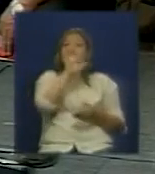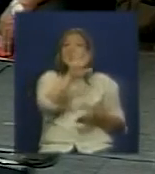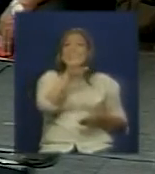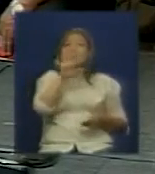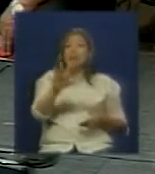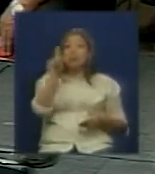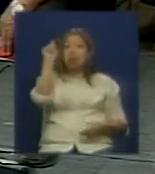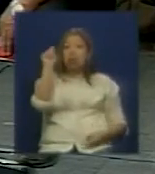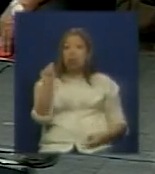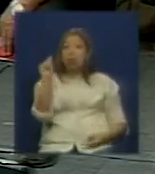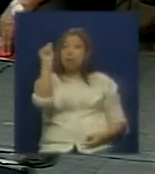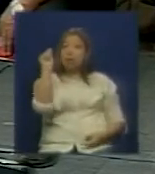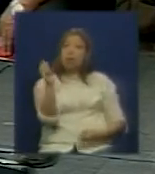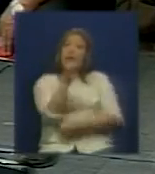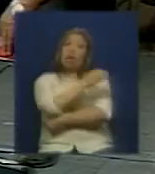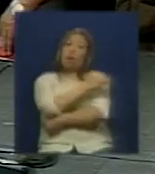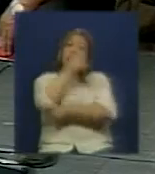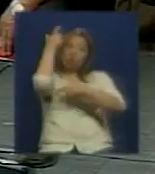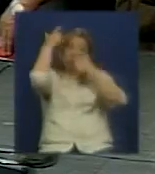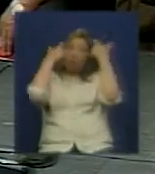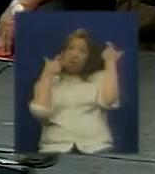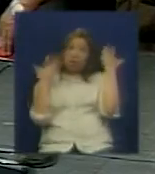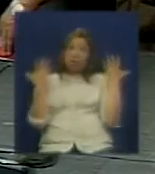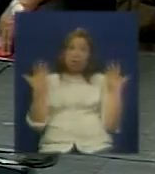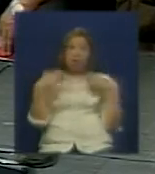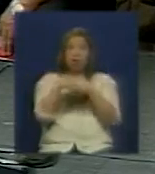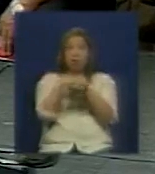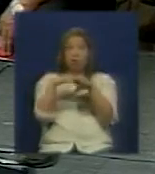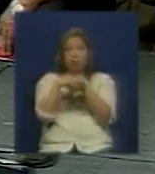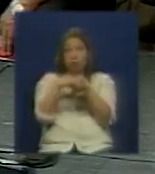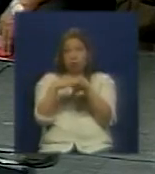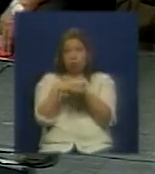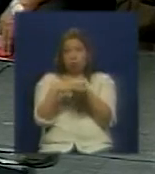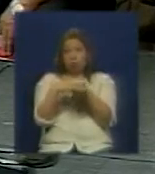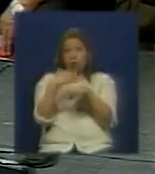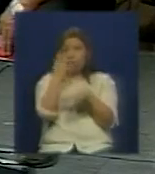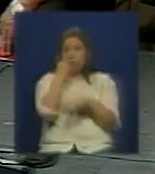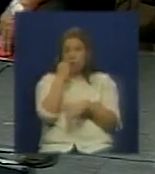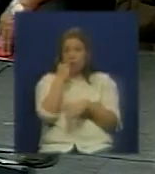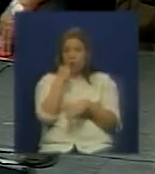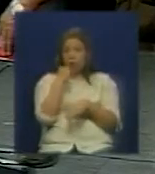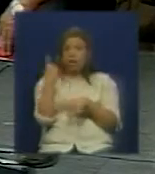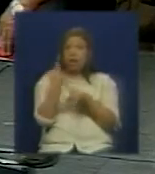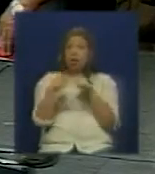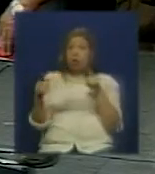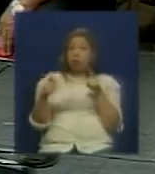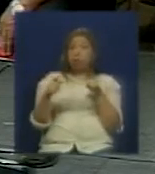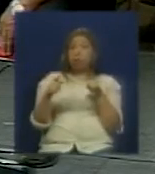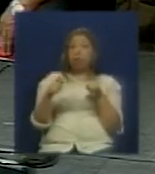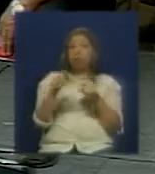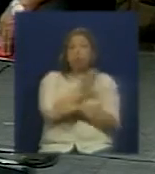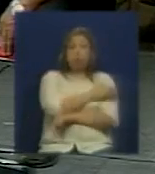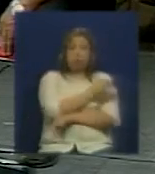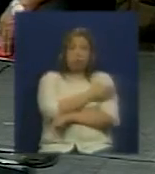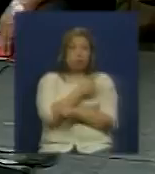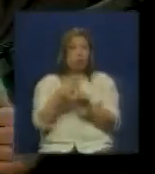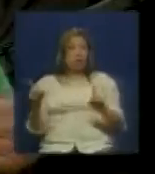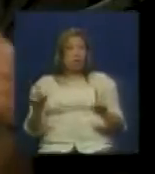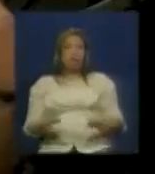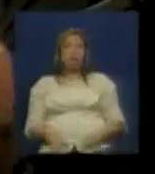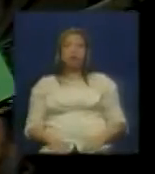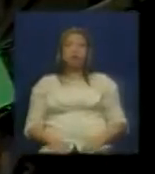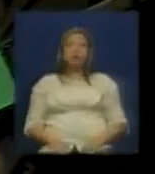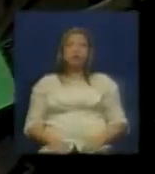candidatos esa pregunta te la voy a dejar al aire ¿qué hacemos ahora? con una mayoría a favor de la oposición y ahora ¿cómo vamos a digamos